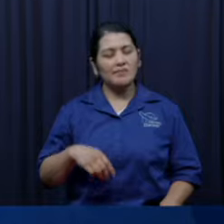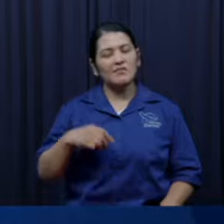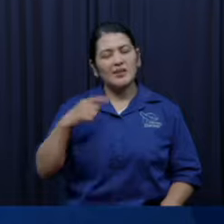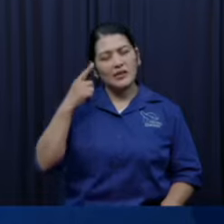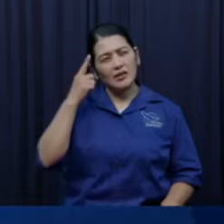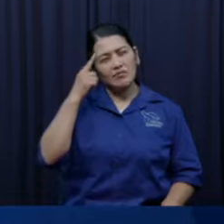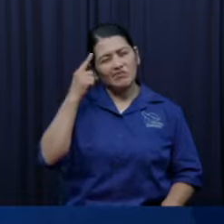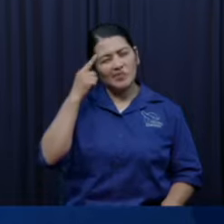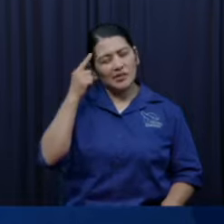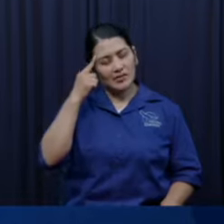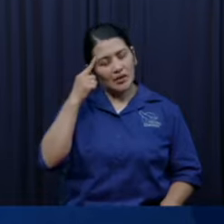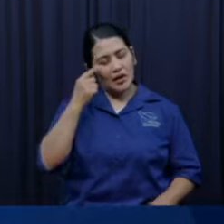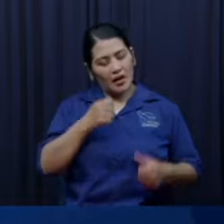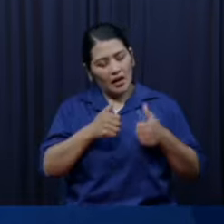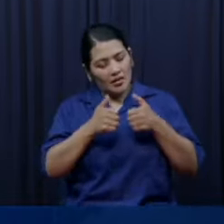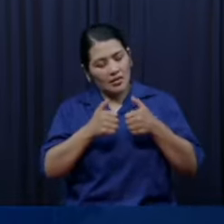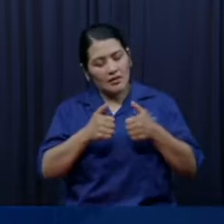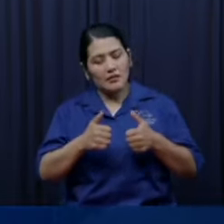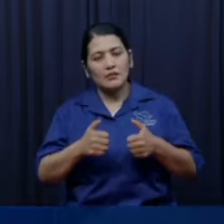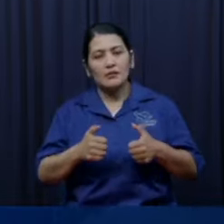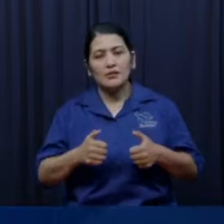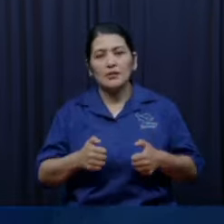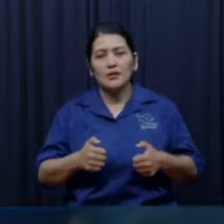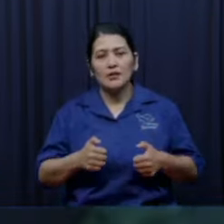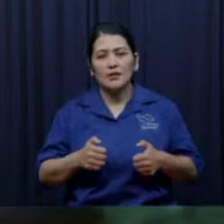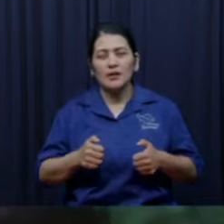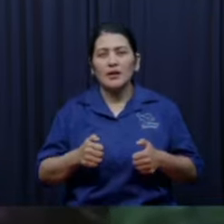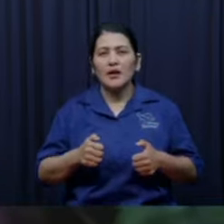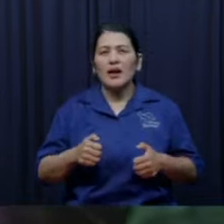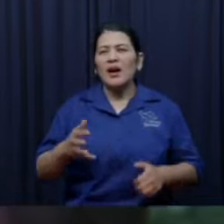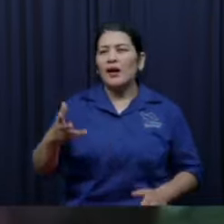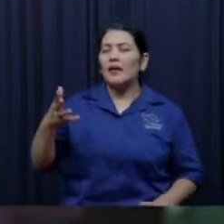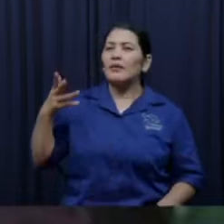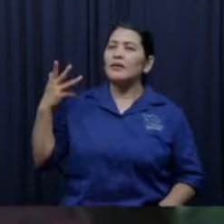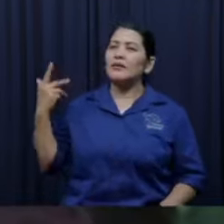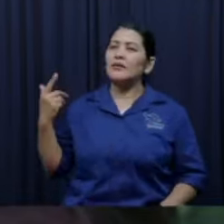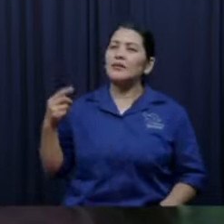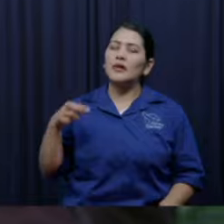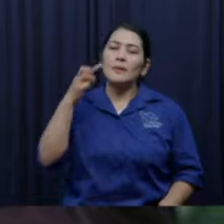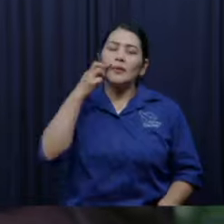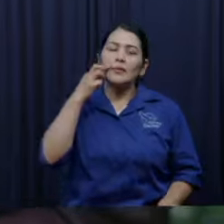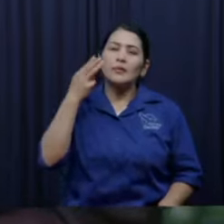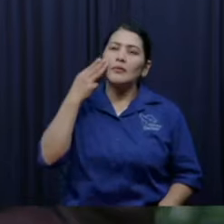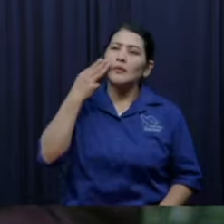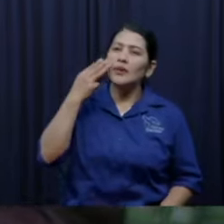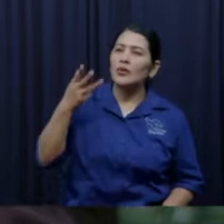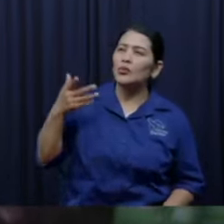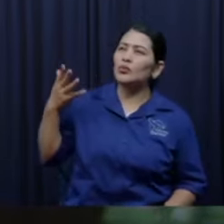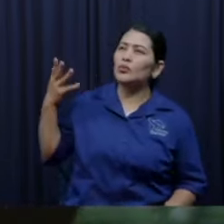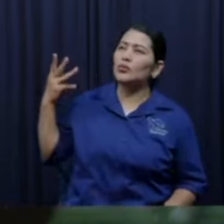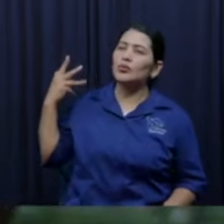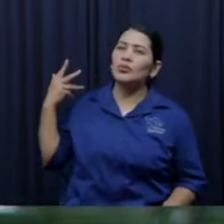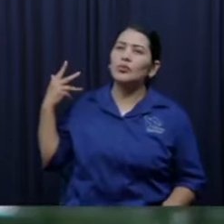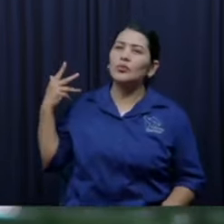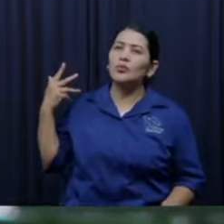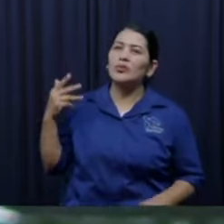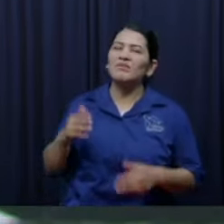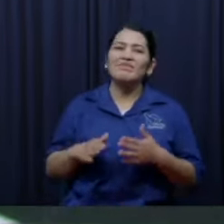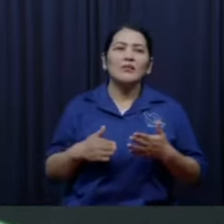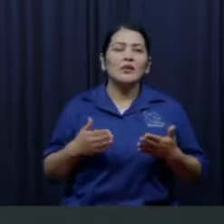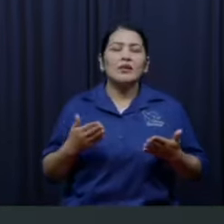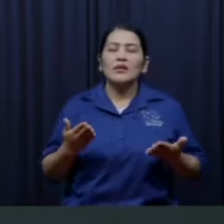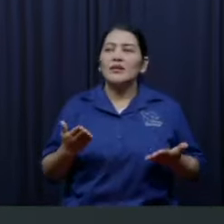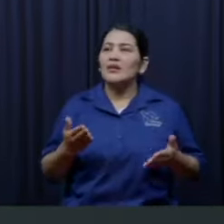madre, existencia en la niñez y todas las demás, el desarrollo de la vida, nos pudieron haber